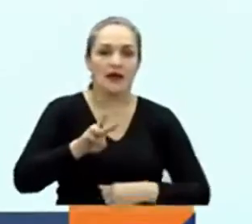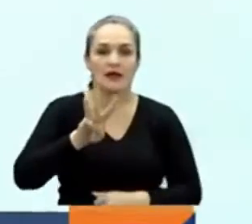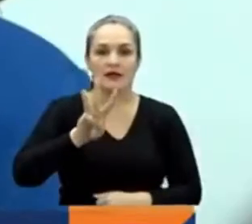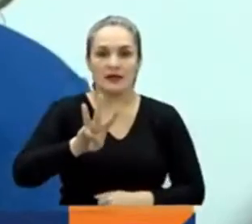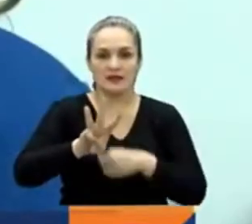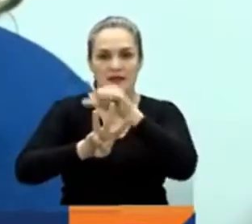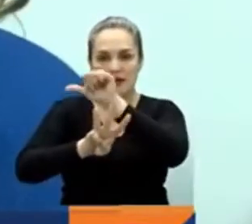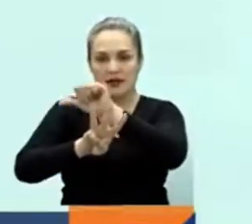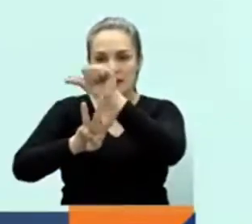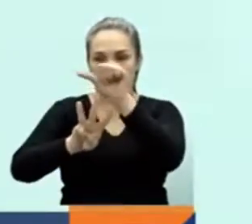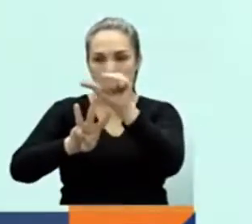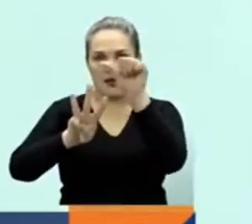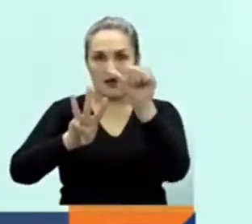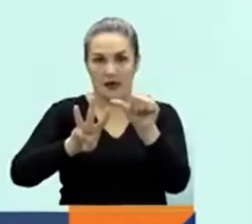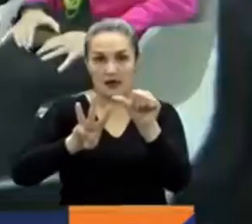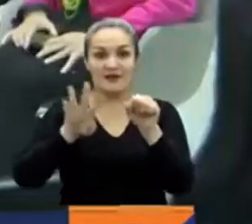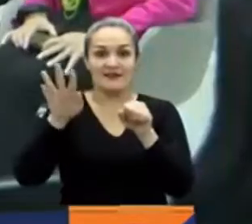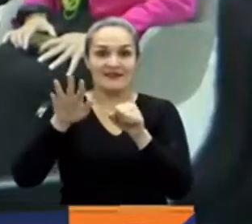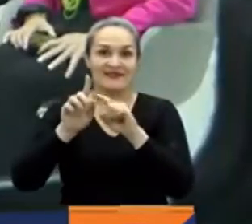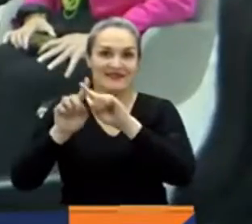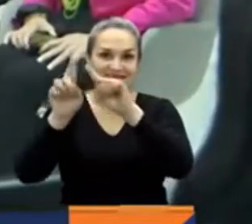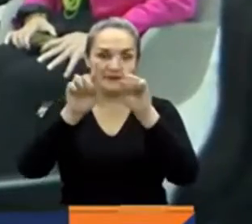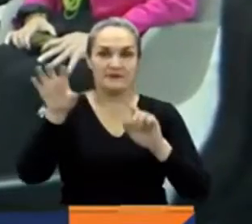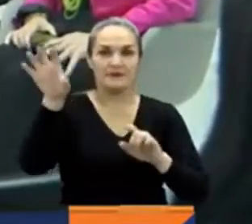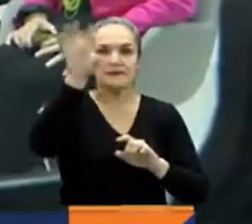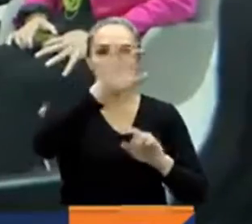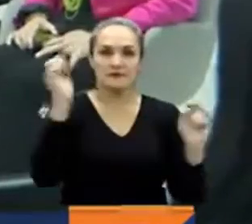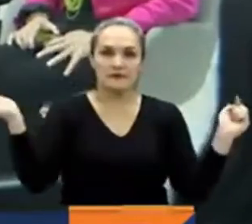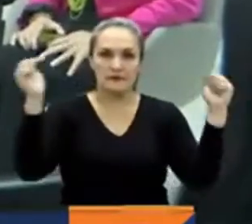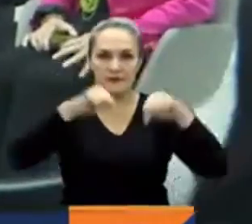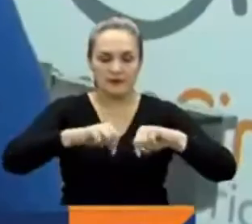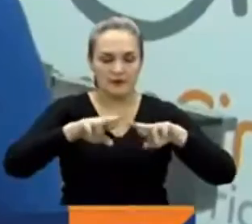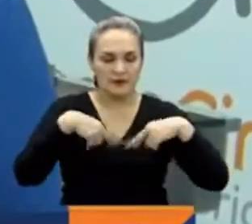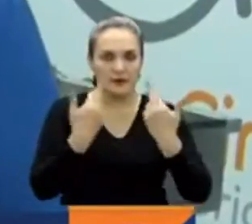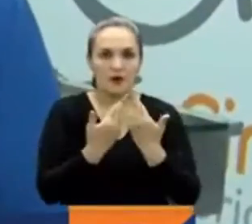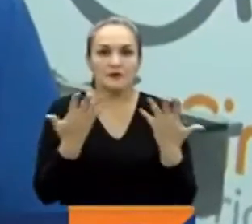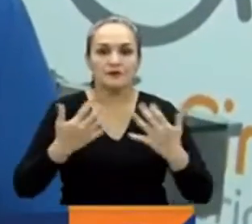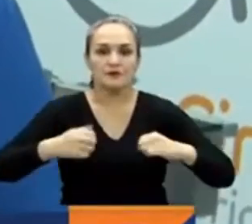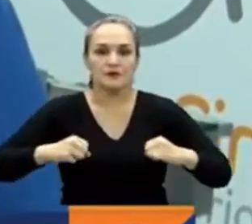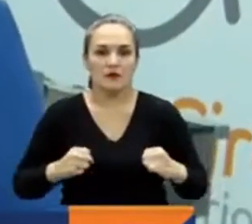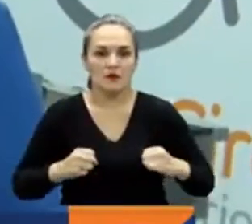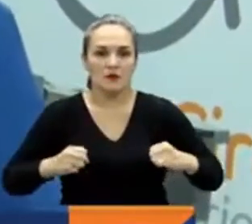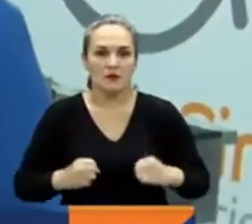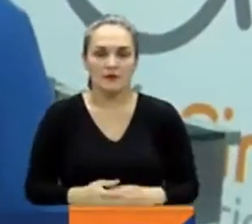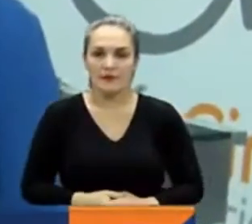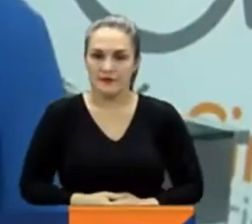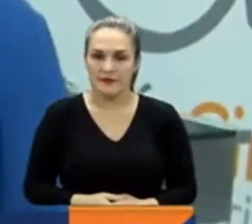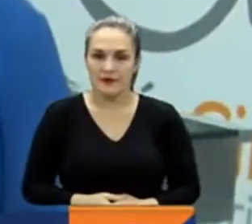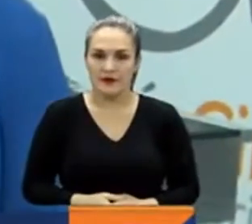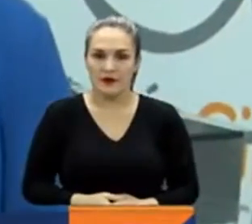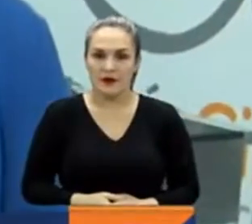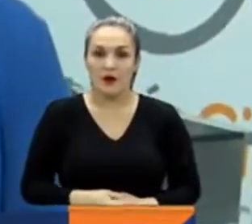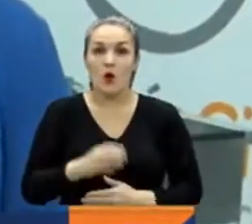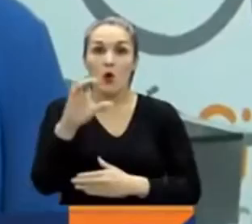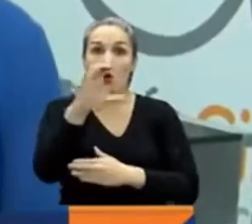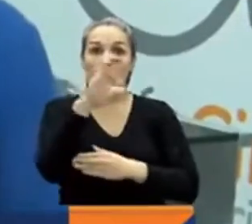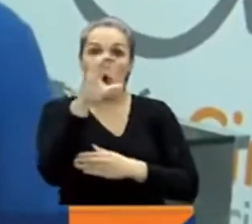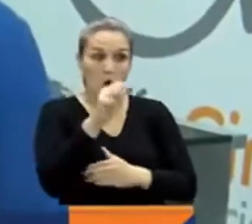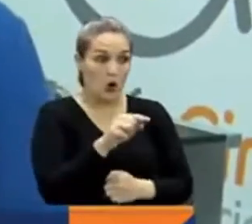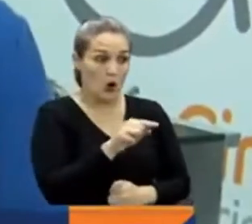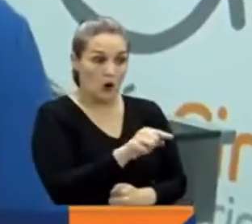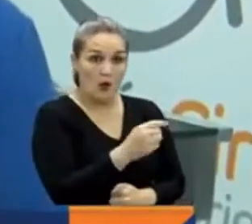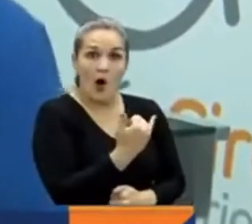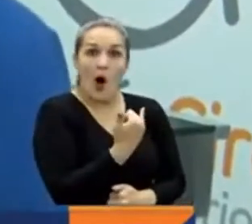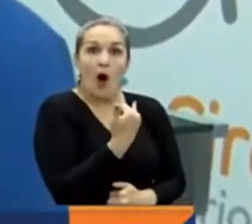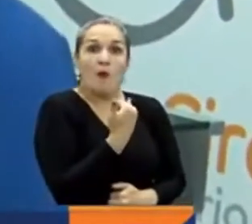realidades distintas pero con asuntos en común, se dieron cita en Bogotá para reafirmarlo. Colombia es el primer país en Latinoamérica que